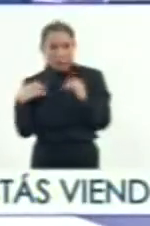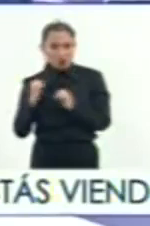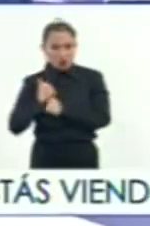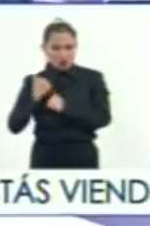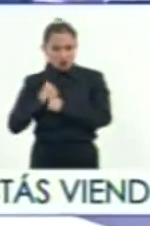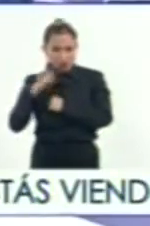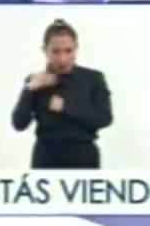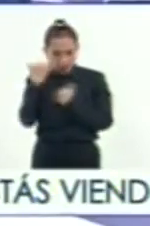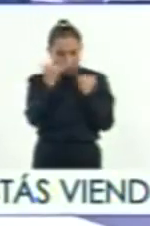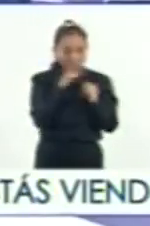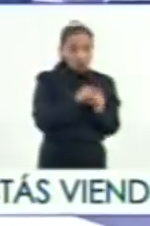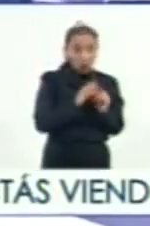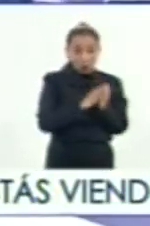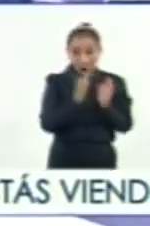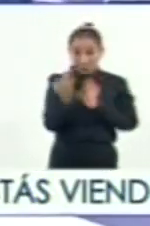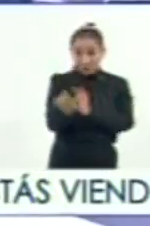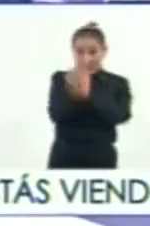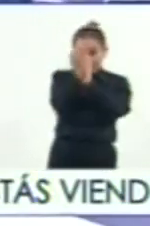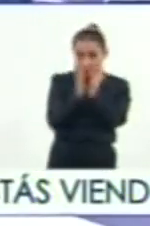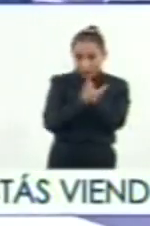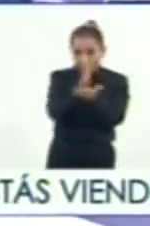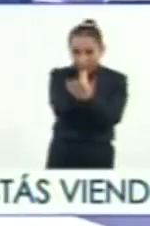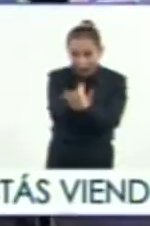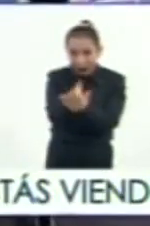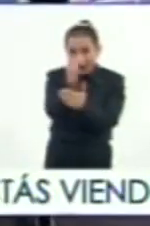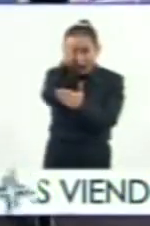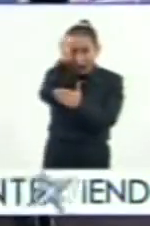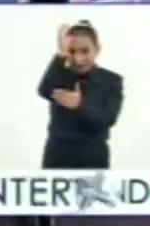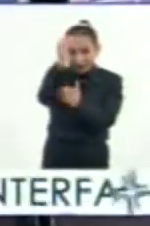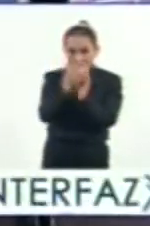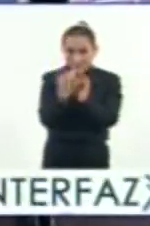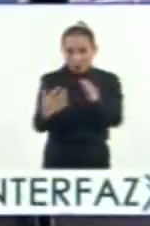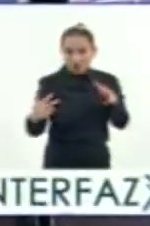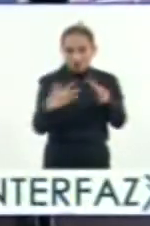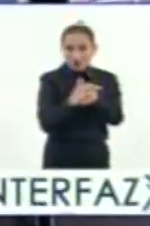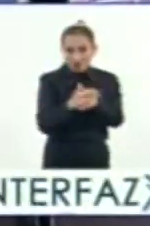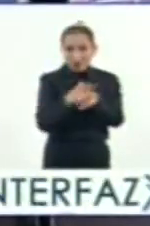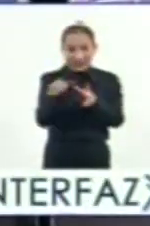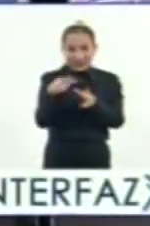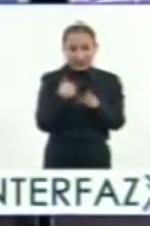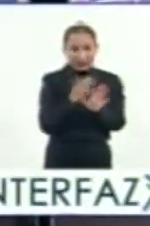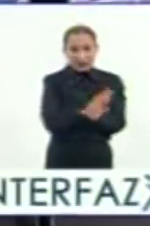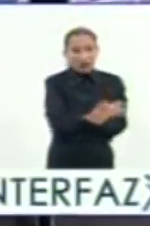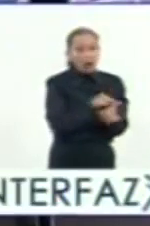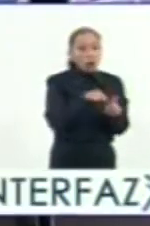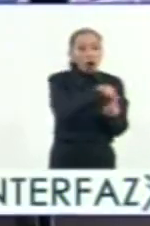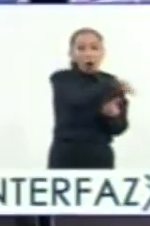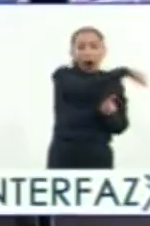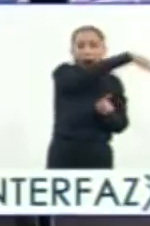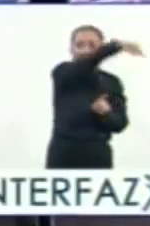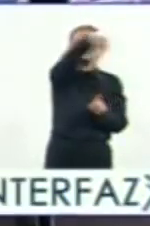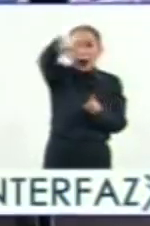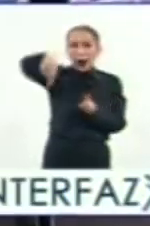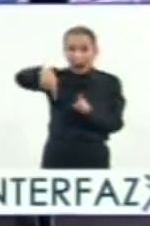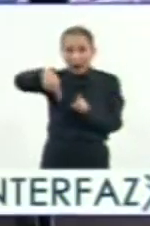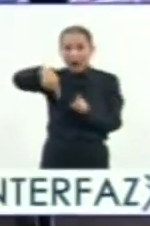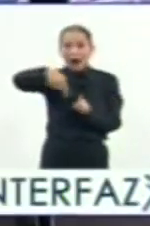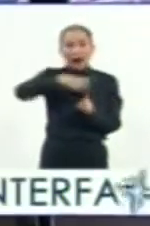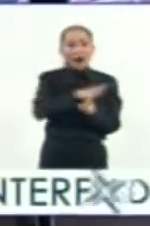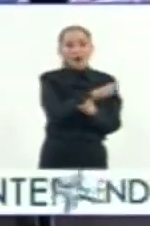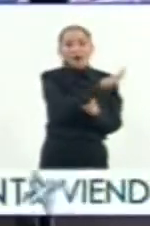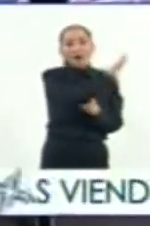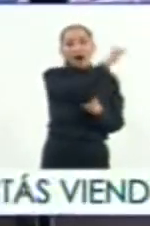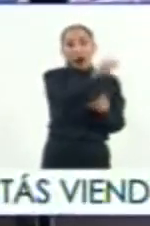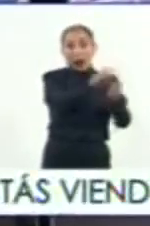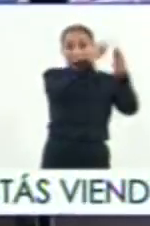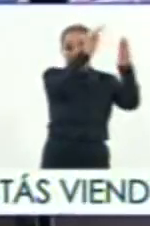Número uno, no va por la parte plana, donde sabe que puede enfrentar a las tropas mexicas, dobla hacia